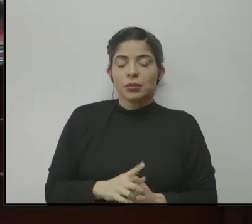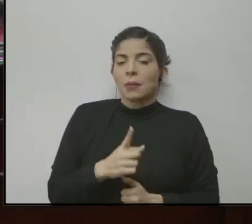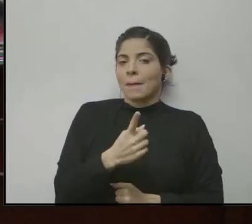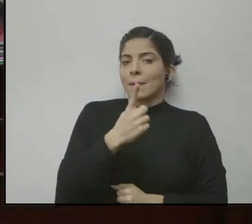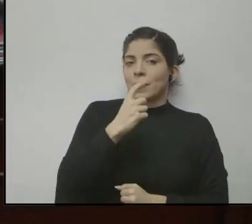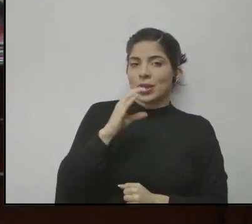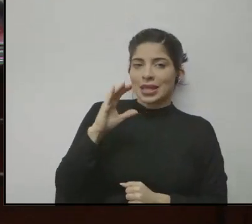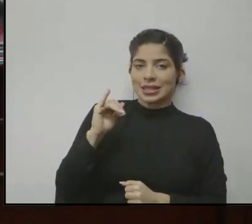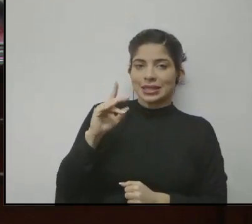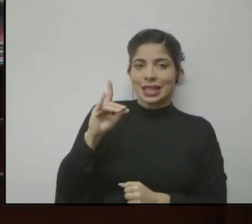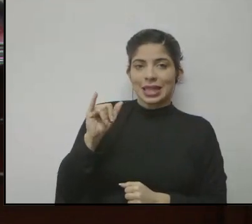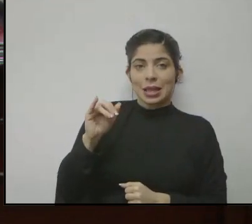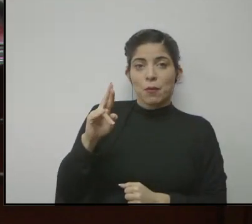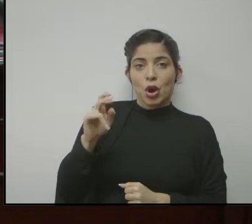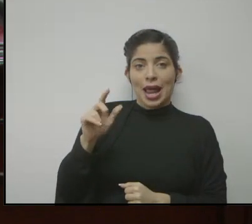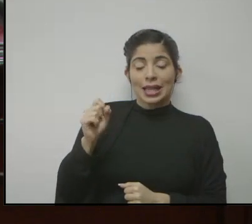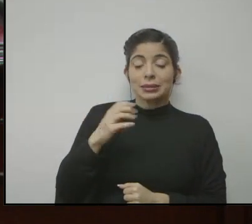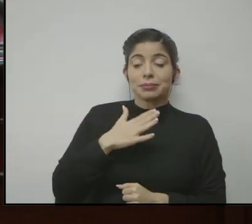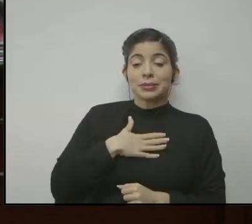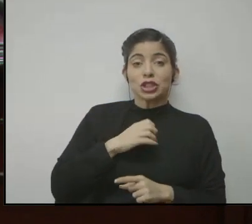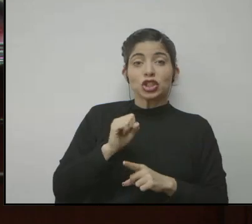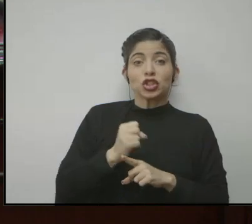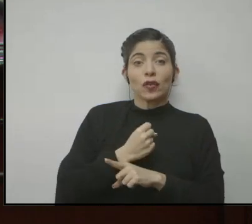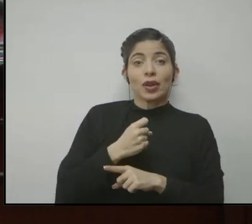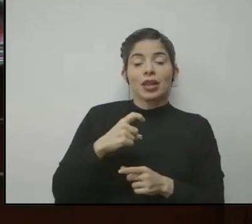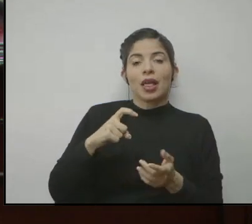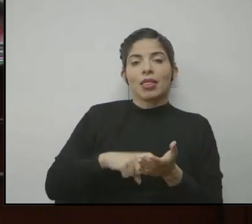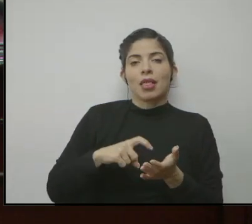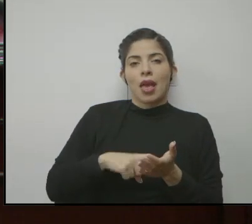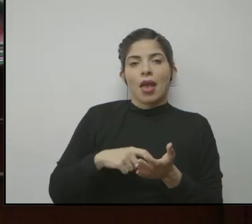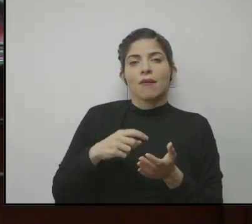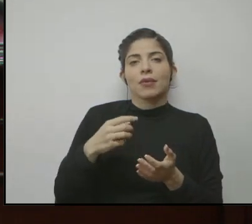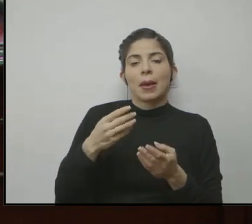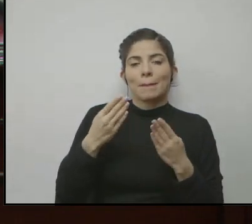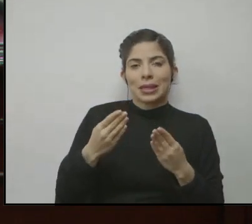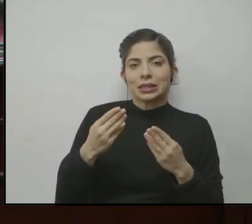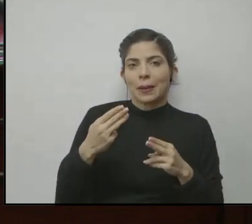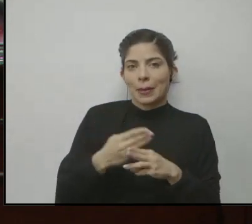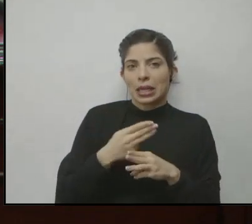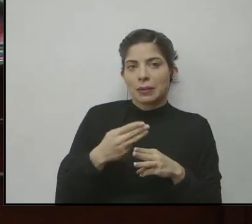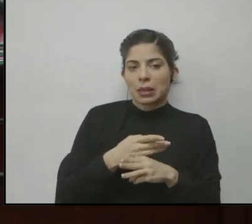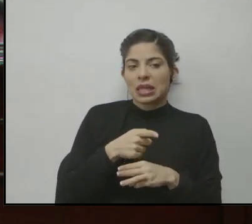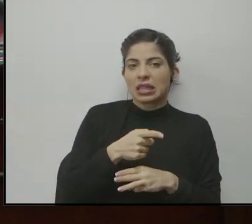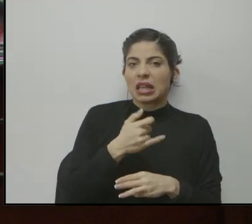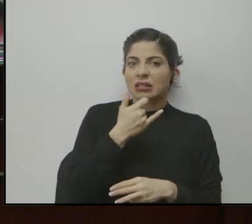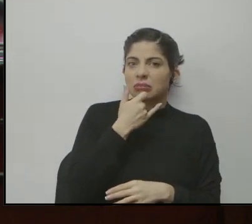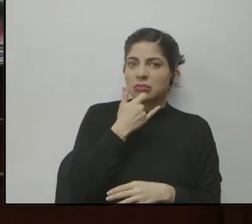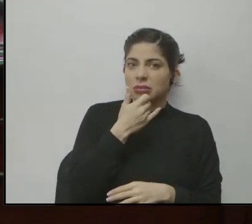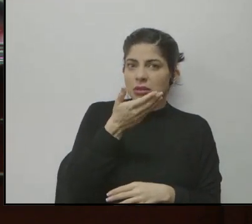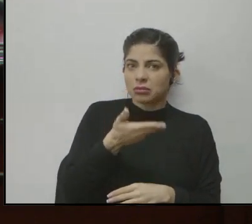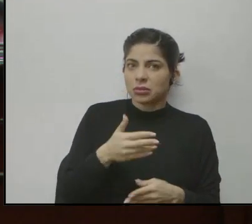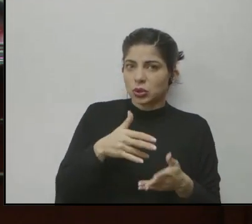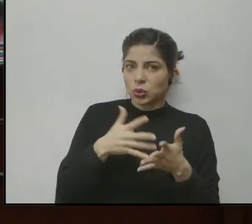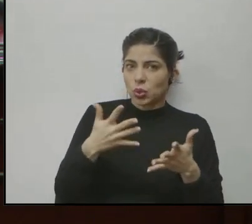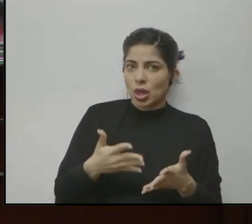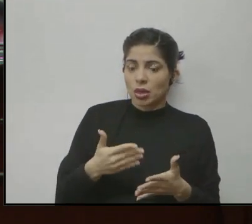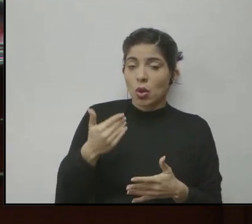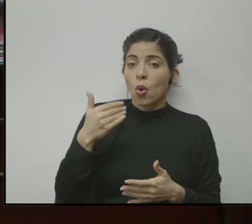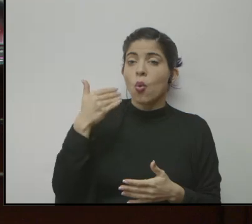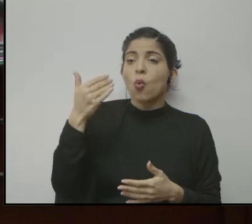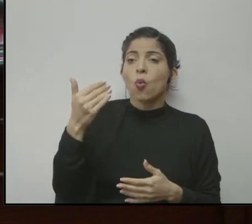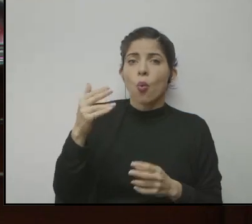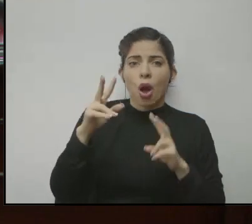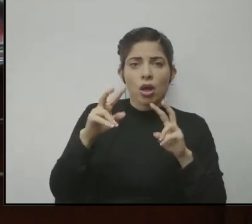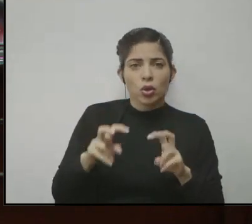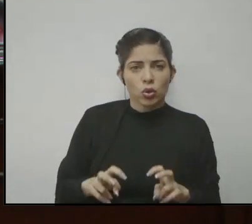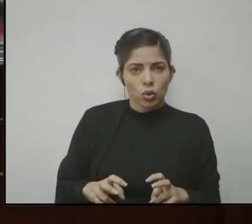Consulta Cindy Morales, mi sobrina debe matemáticas en bachillerato, ¿qué va a pasar con este tipo de alumnos? ¿cuándo se van a